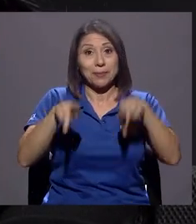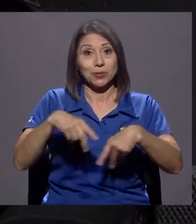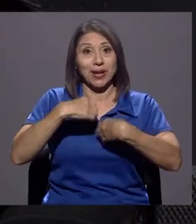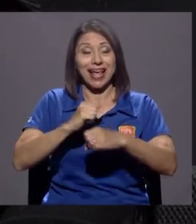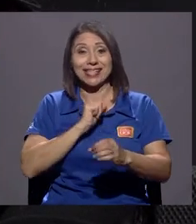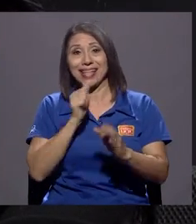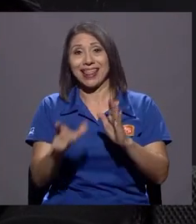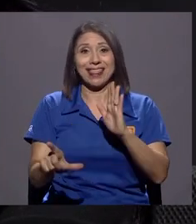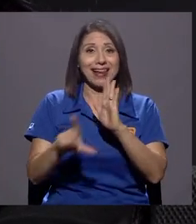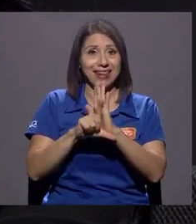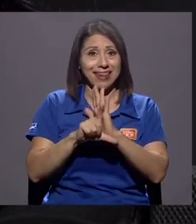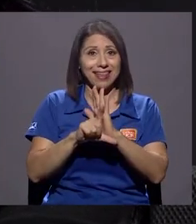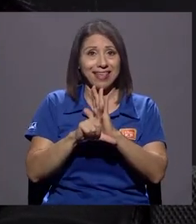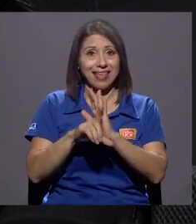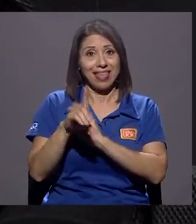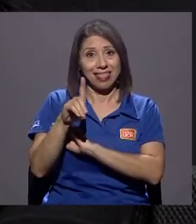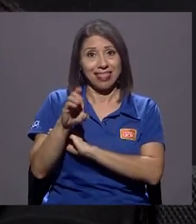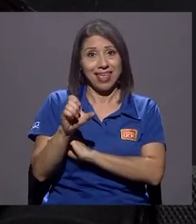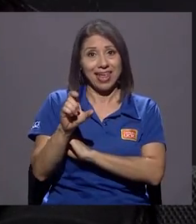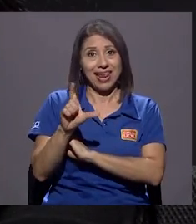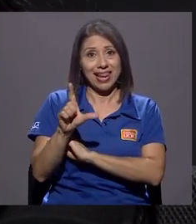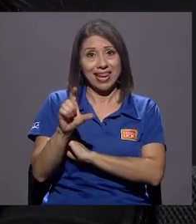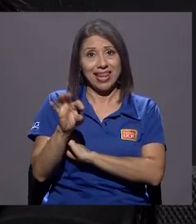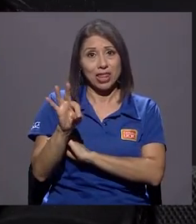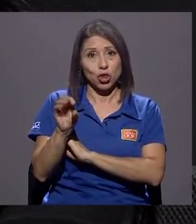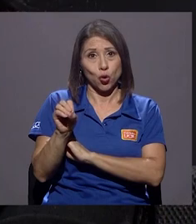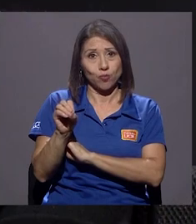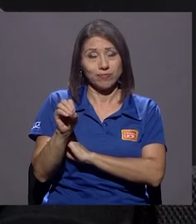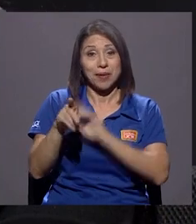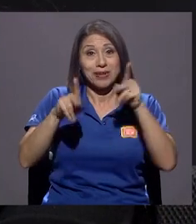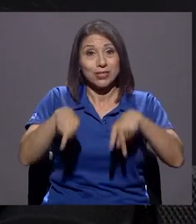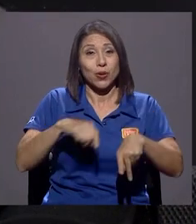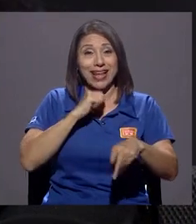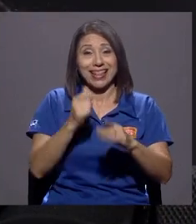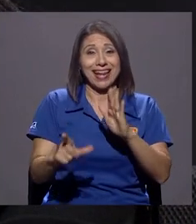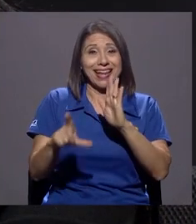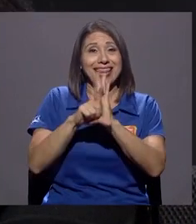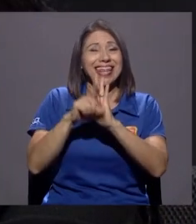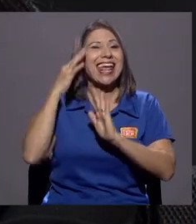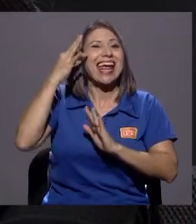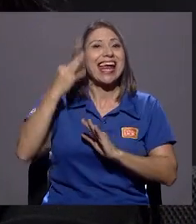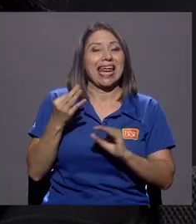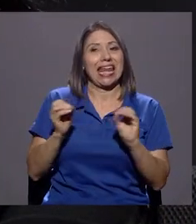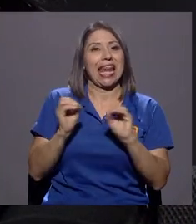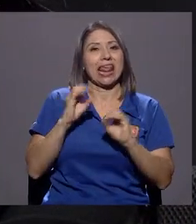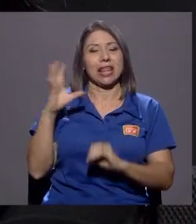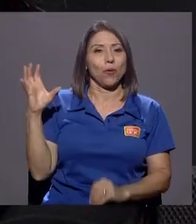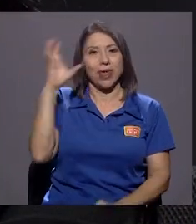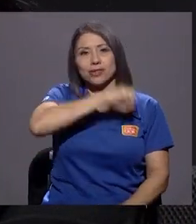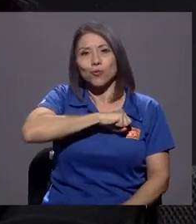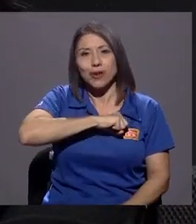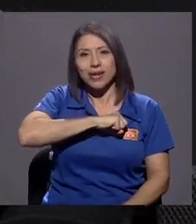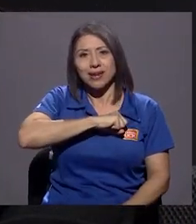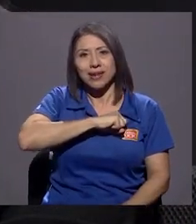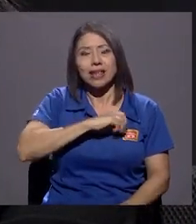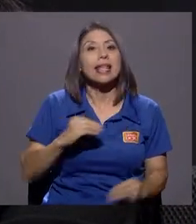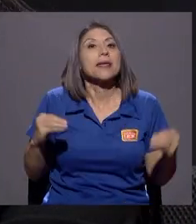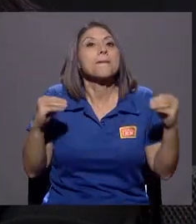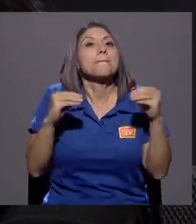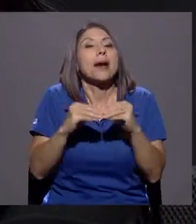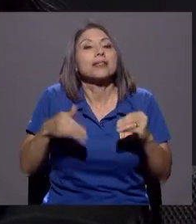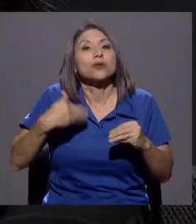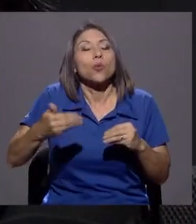porque eso es un delito, quien delinque lo hace convencido de que nadie lo va a descubrir, y más cuando se trata a nivel de